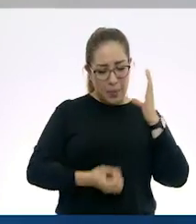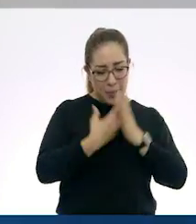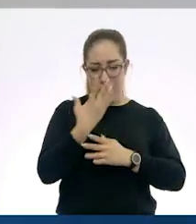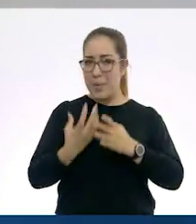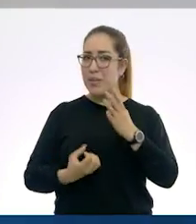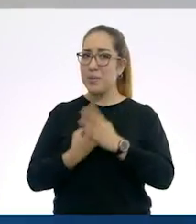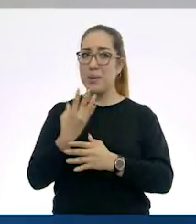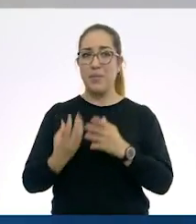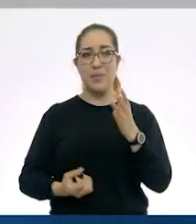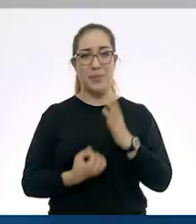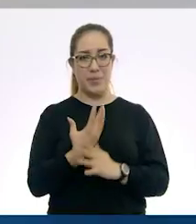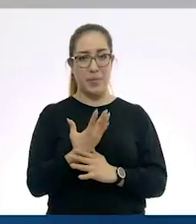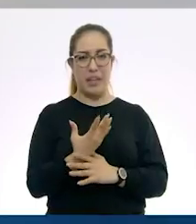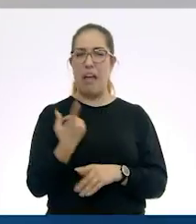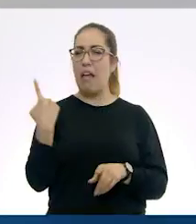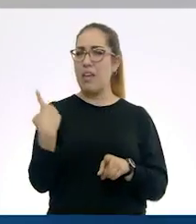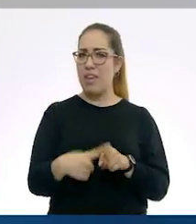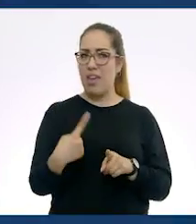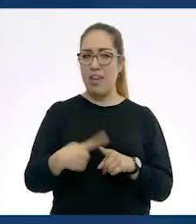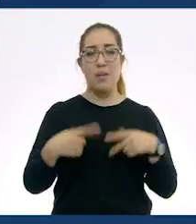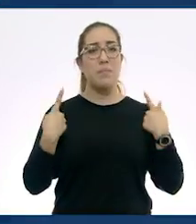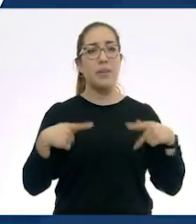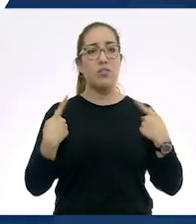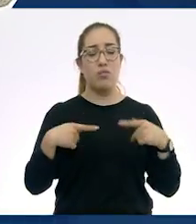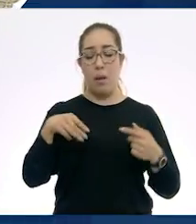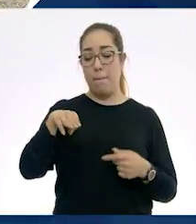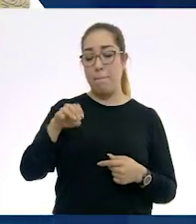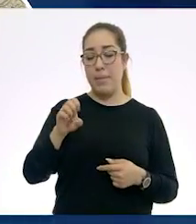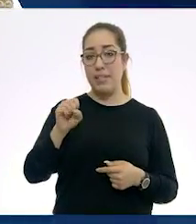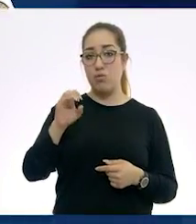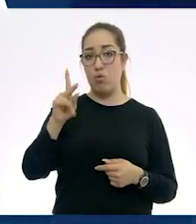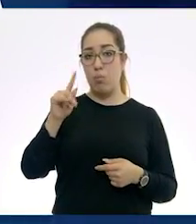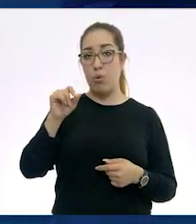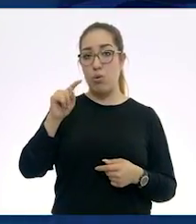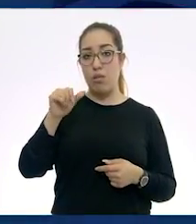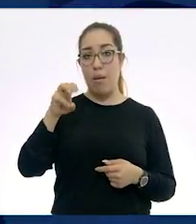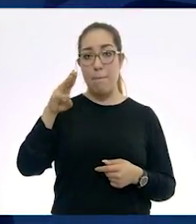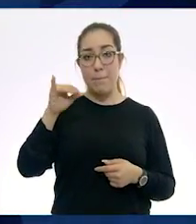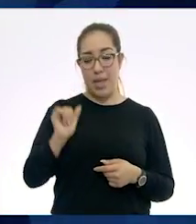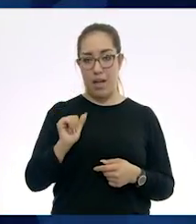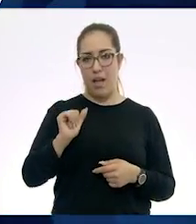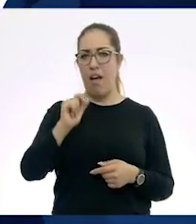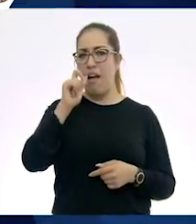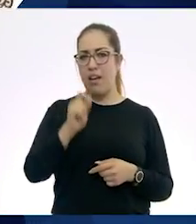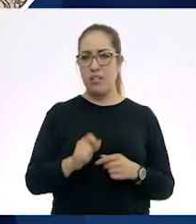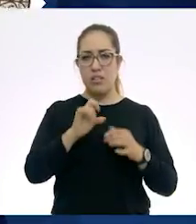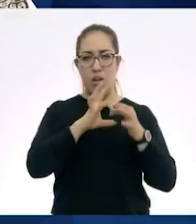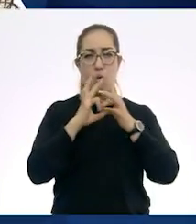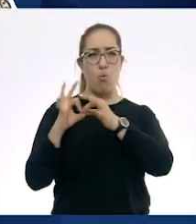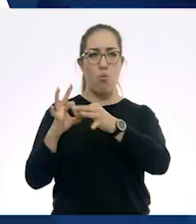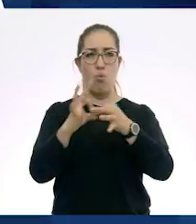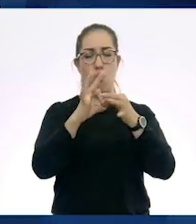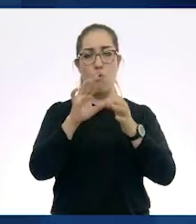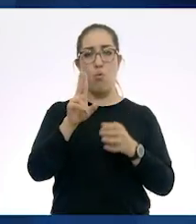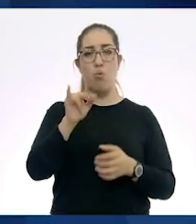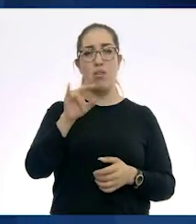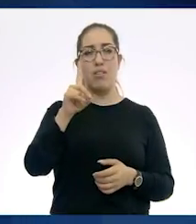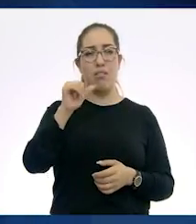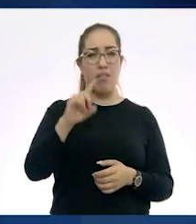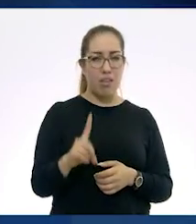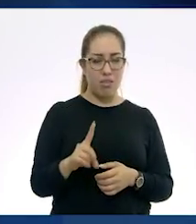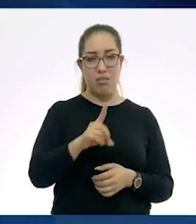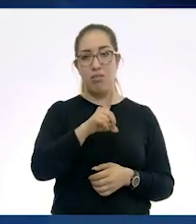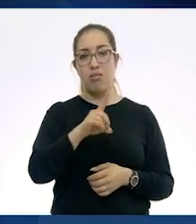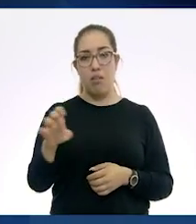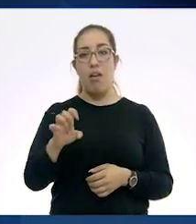fueron los mesopotámicos quienes inventaron la unidad del minuto. ¿Ustedes se imaginan qué